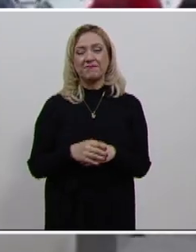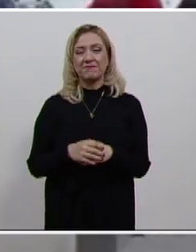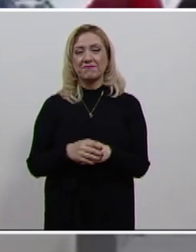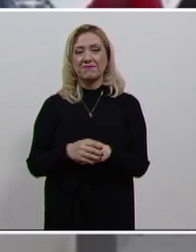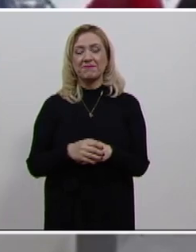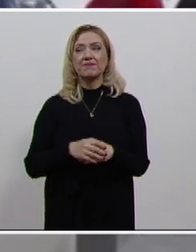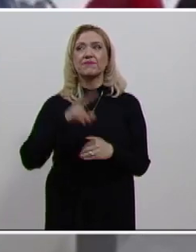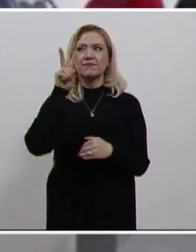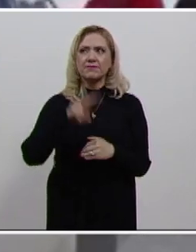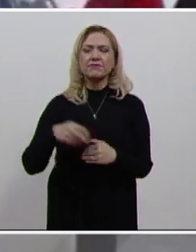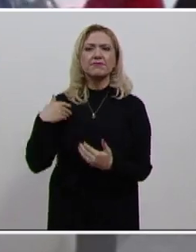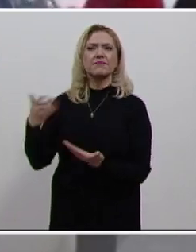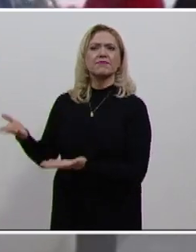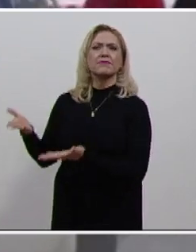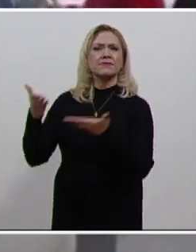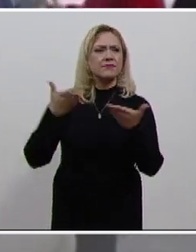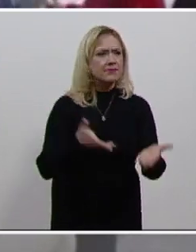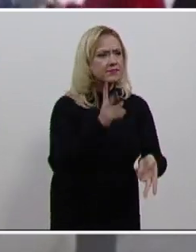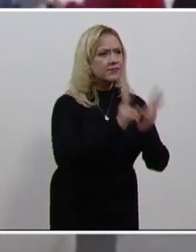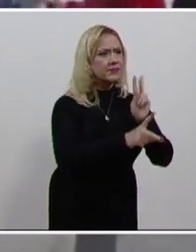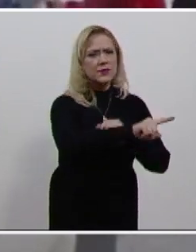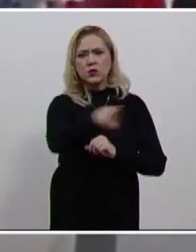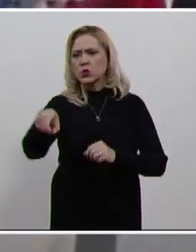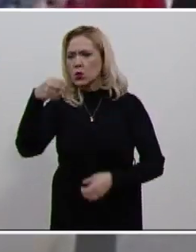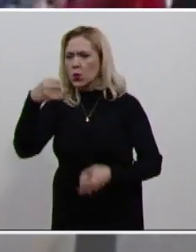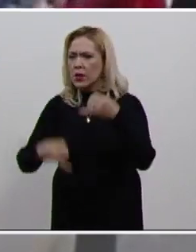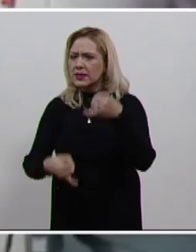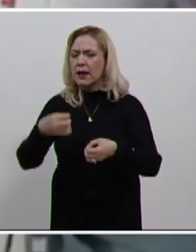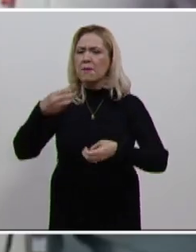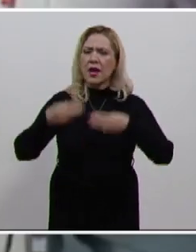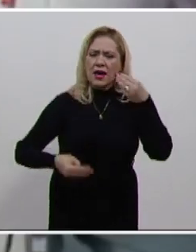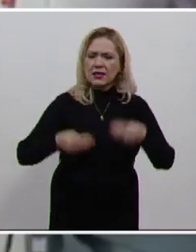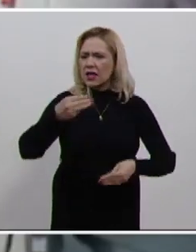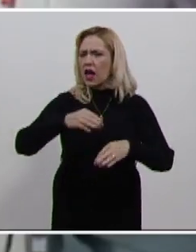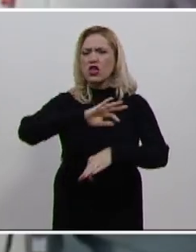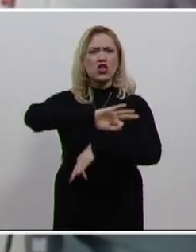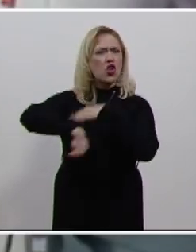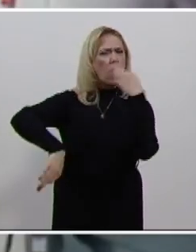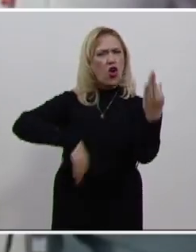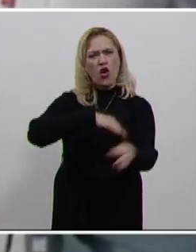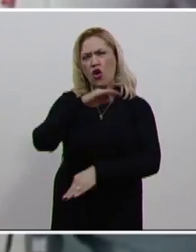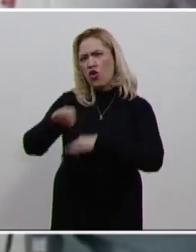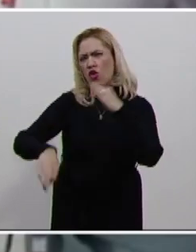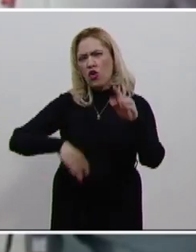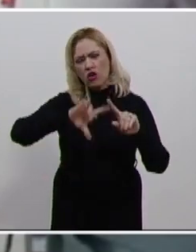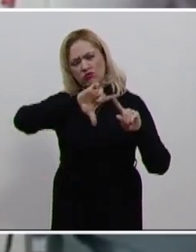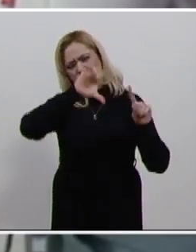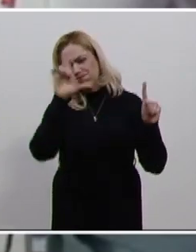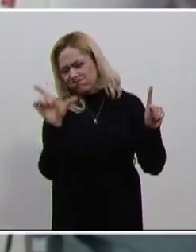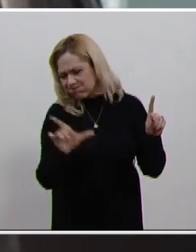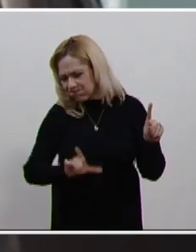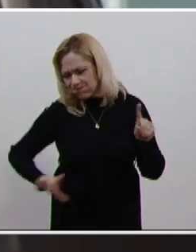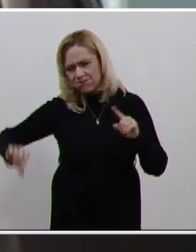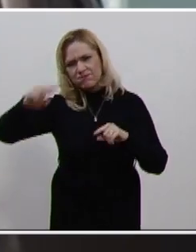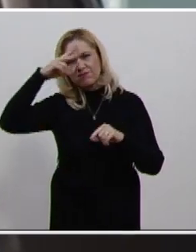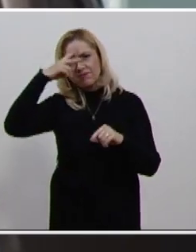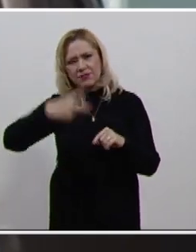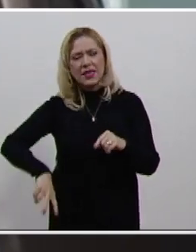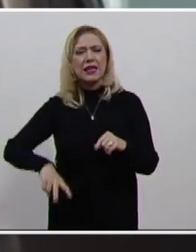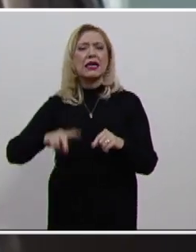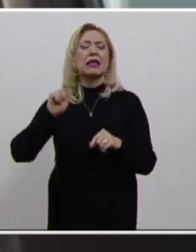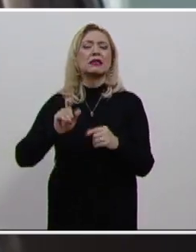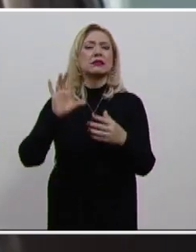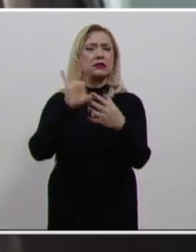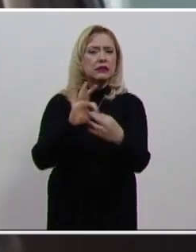Reunimos a juezas y magistradas de todos los niveles de la judicatura en México para hablar de los